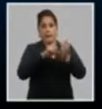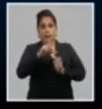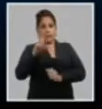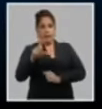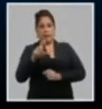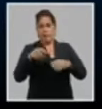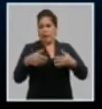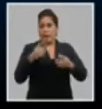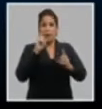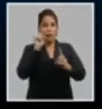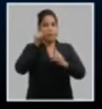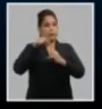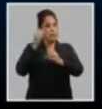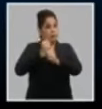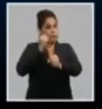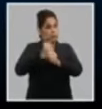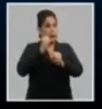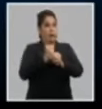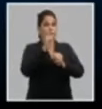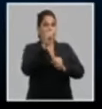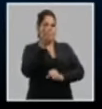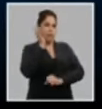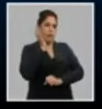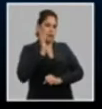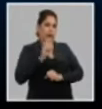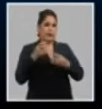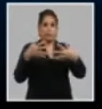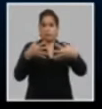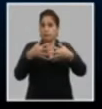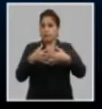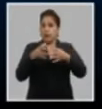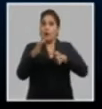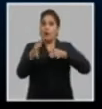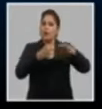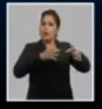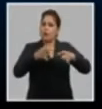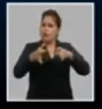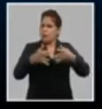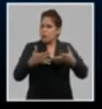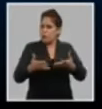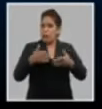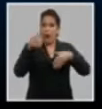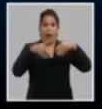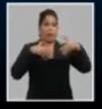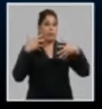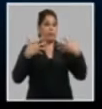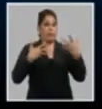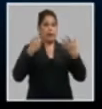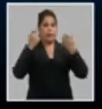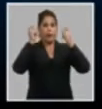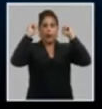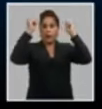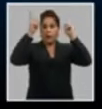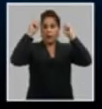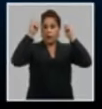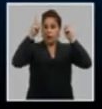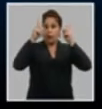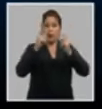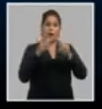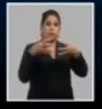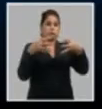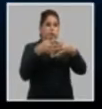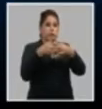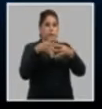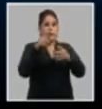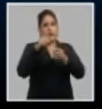acerca de los objetivos de trabajo de la primera conferencia relacionados con el funcionamiento, la actividad ideológica y la vinculación con las